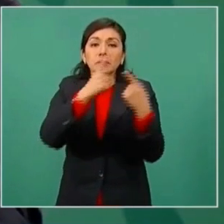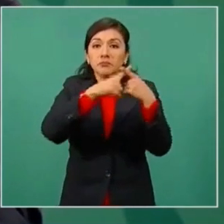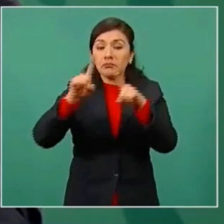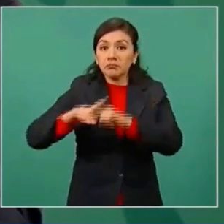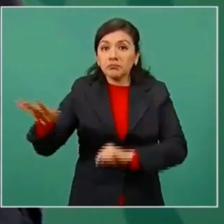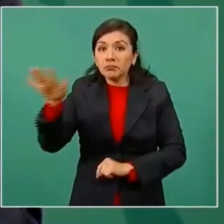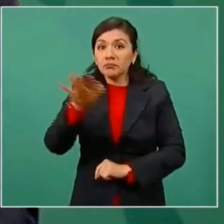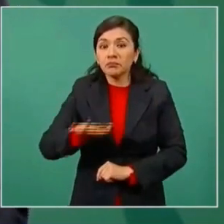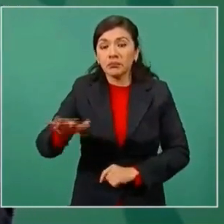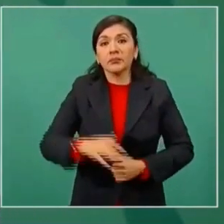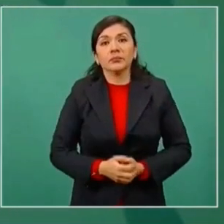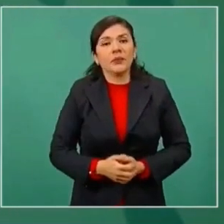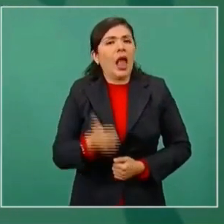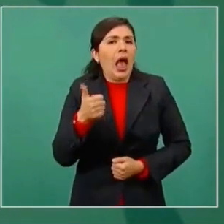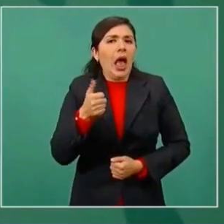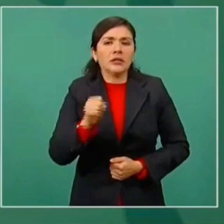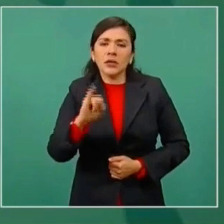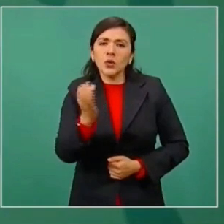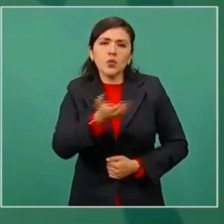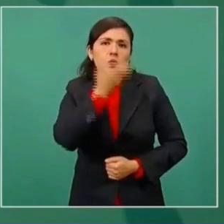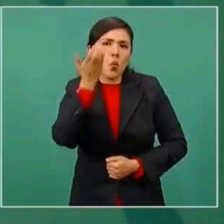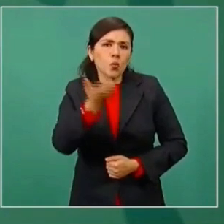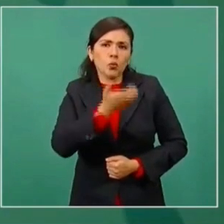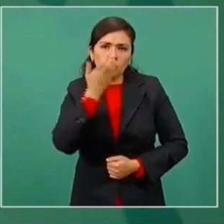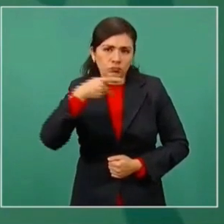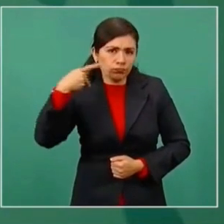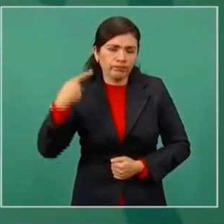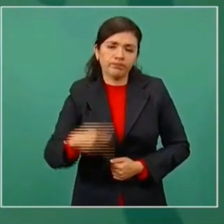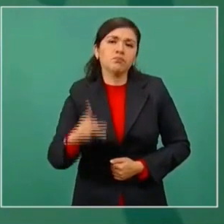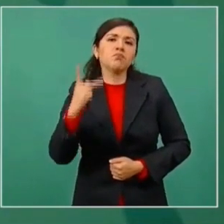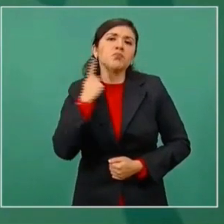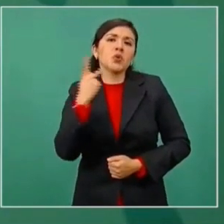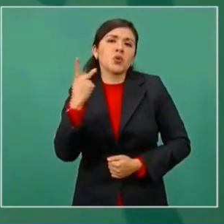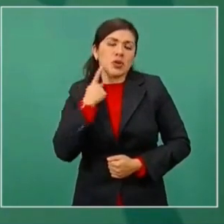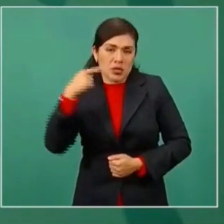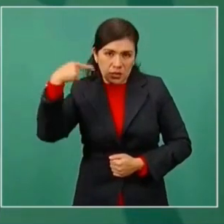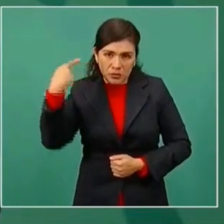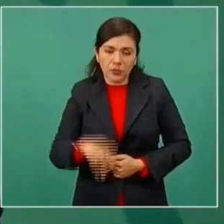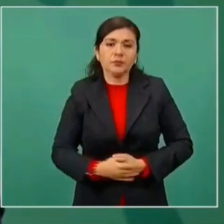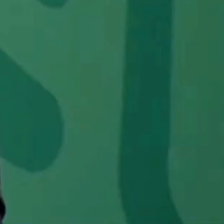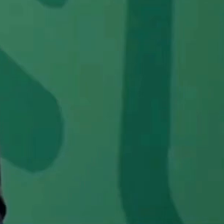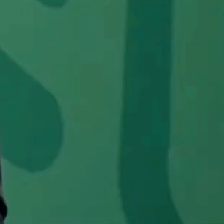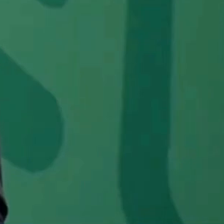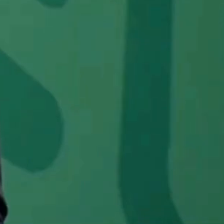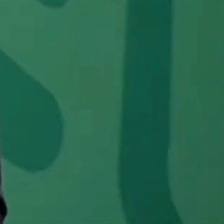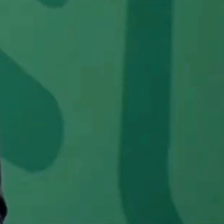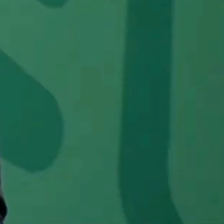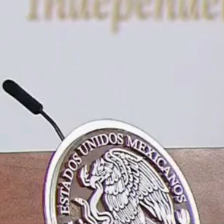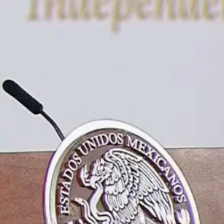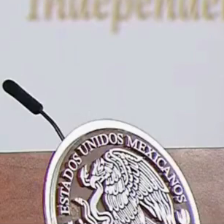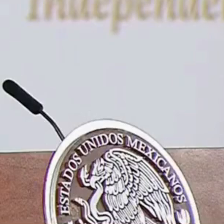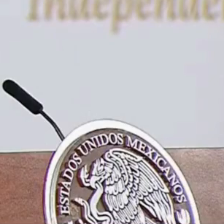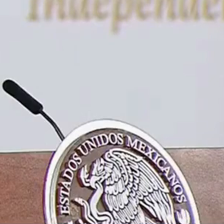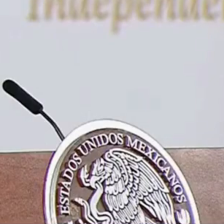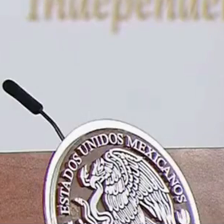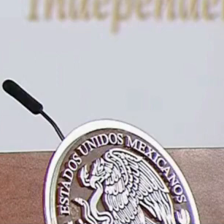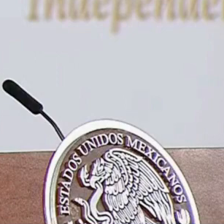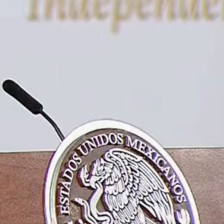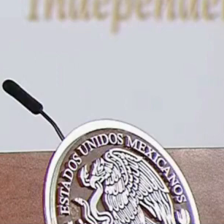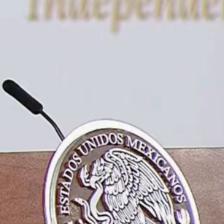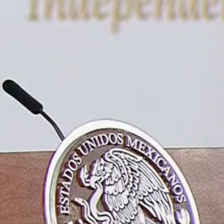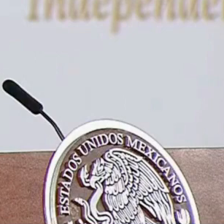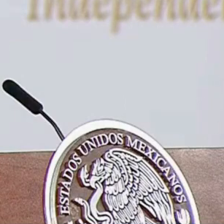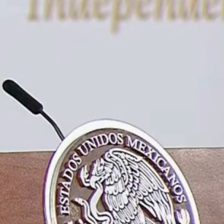Es un principio de nuestra política exterior, la no intervención y la autodeterminación